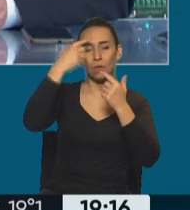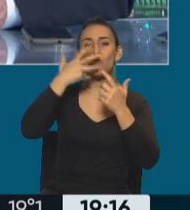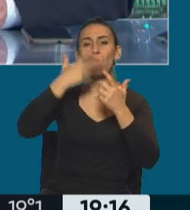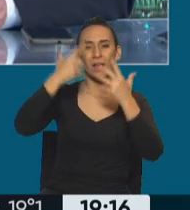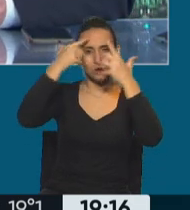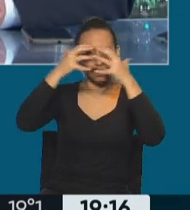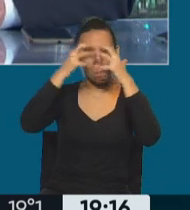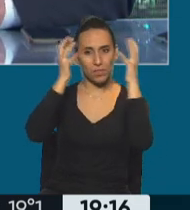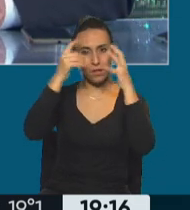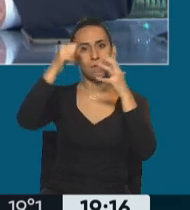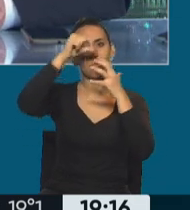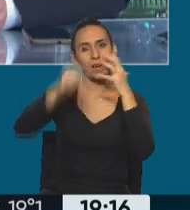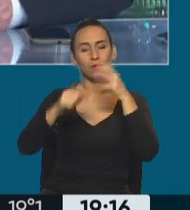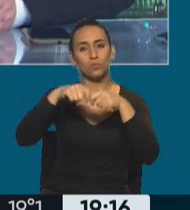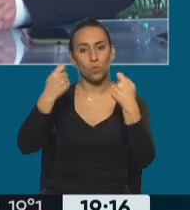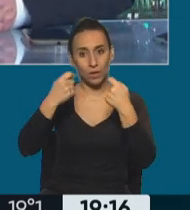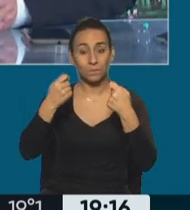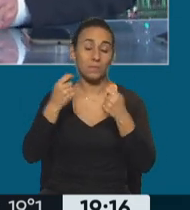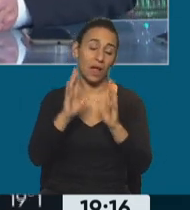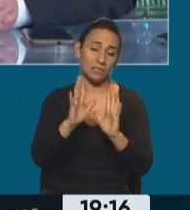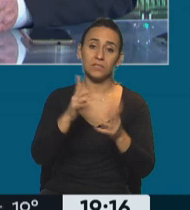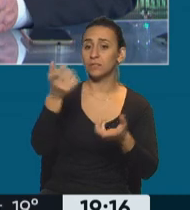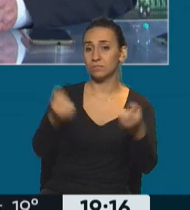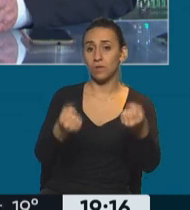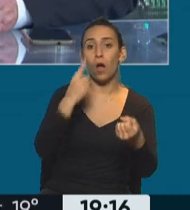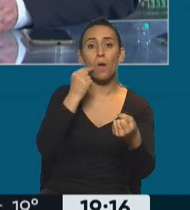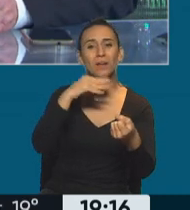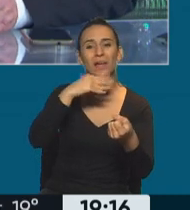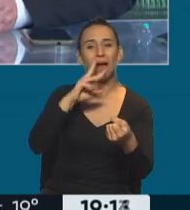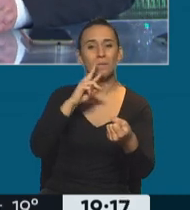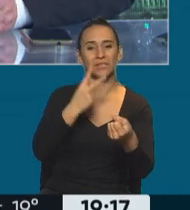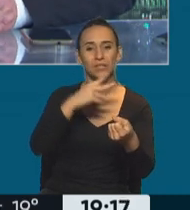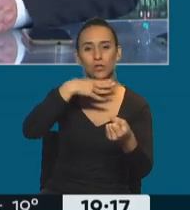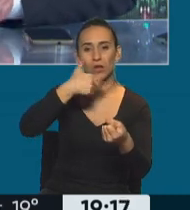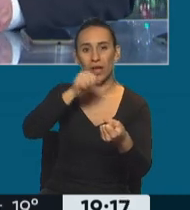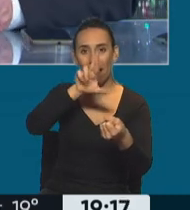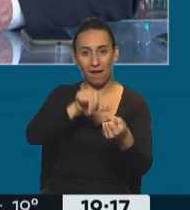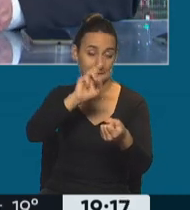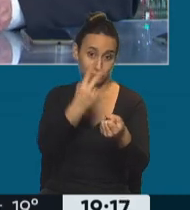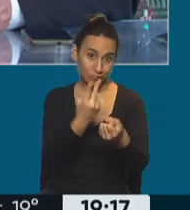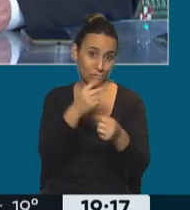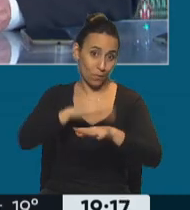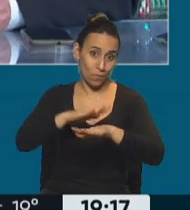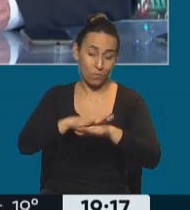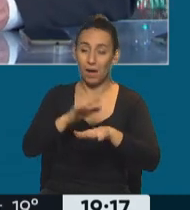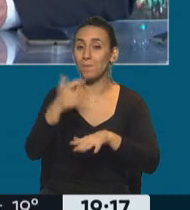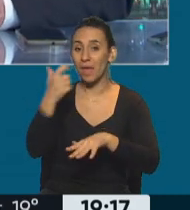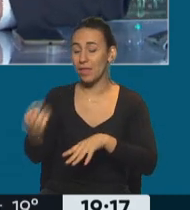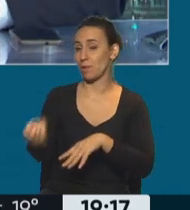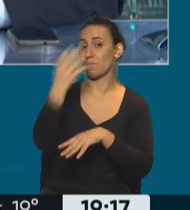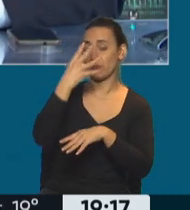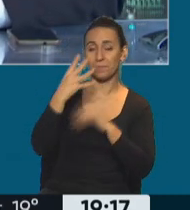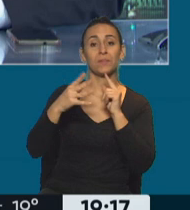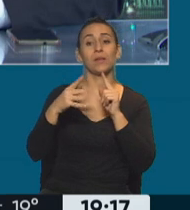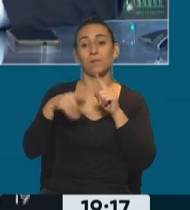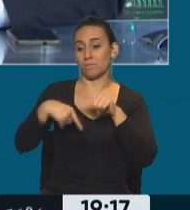instantánea al chofer Jara que terminó perdiendo la vida justamente por ese impacto ¿Qué es lo que se viene ahora? Mañana por la mañana van a